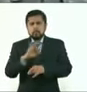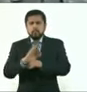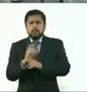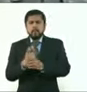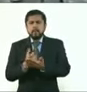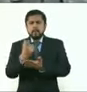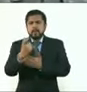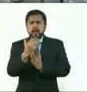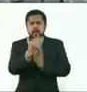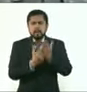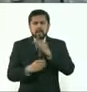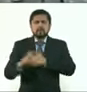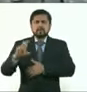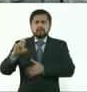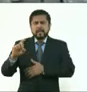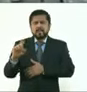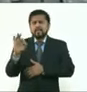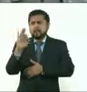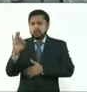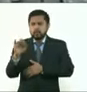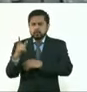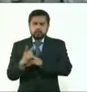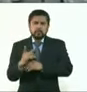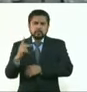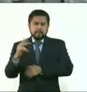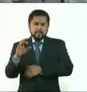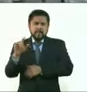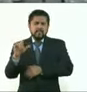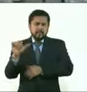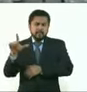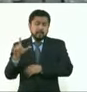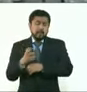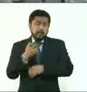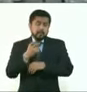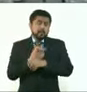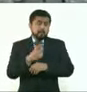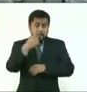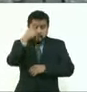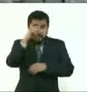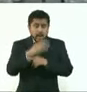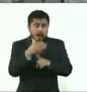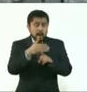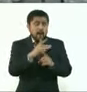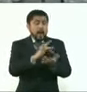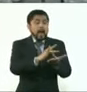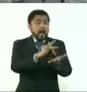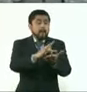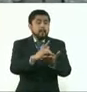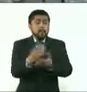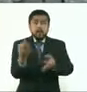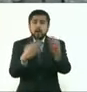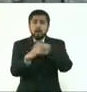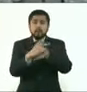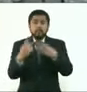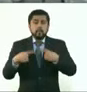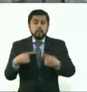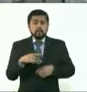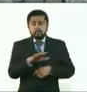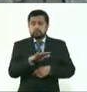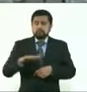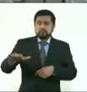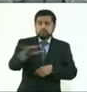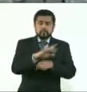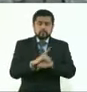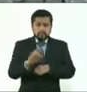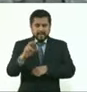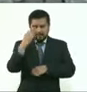Estos descuentos los hemos mantenido para apoyo a la población. Y también recordarles que estos grupos también pueden tener acceso al 50